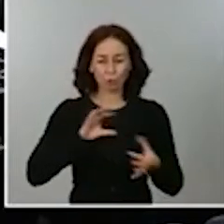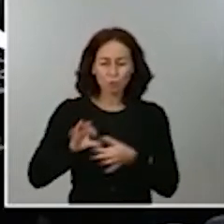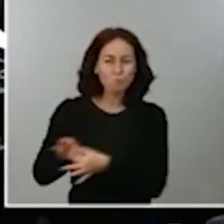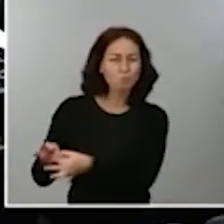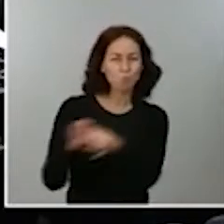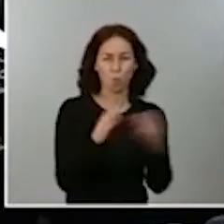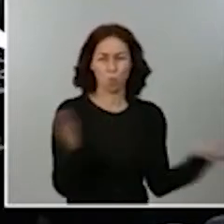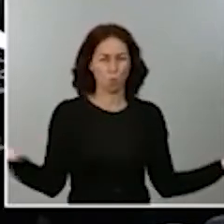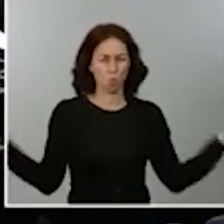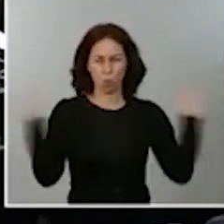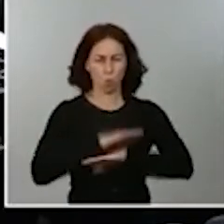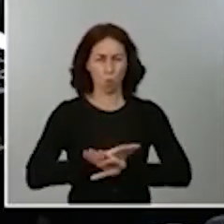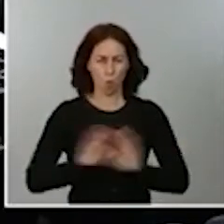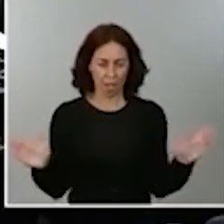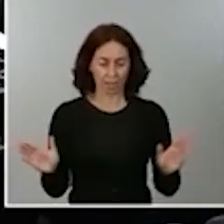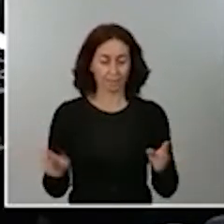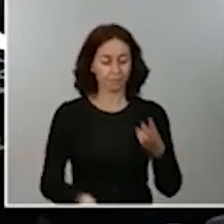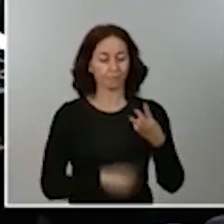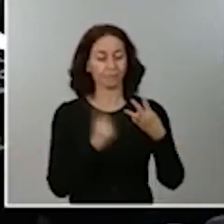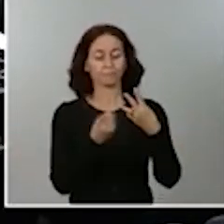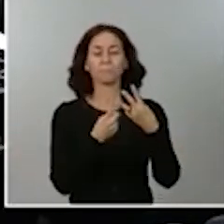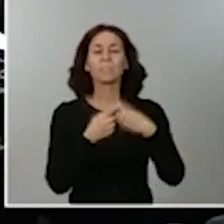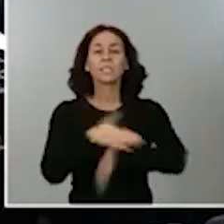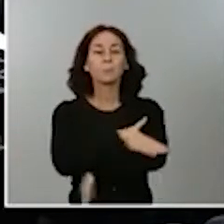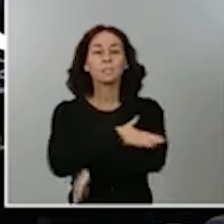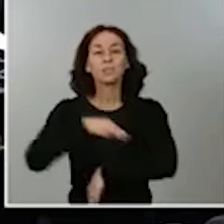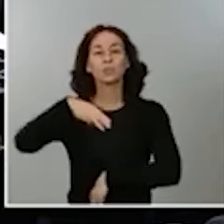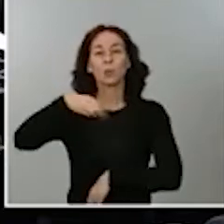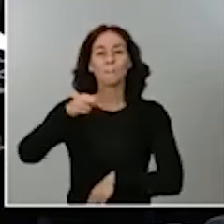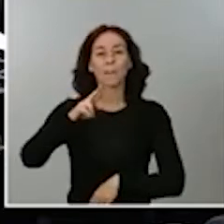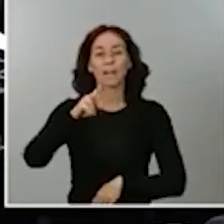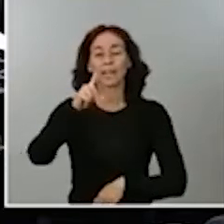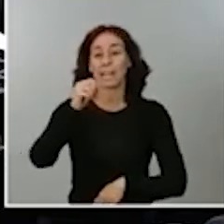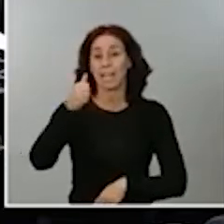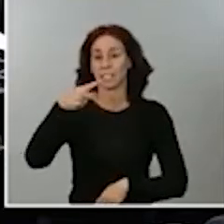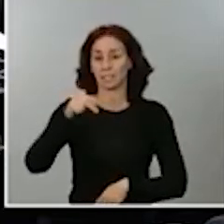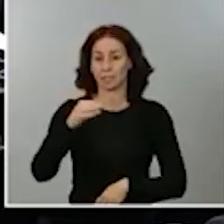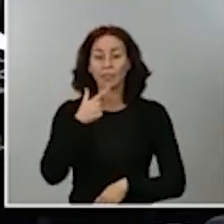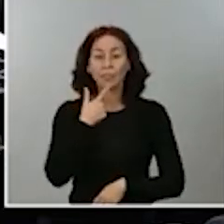un despliegue policial pero ¿por qué no se determinó ese despliegue policial?